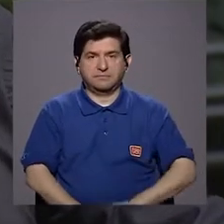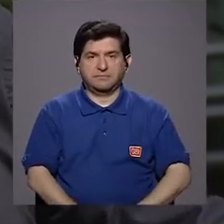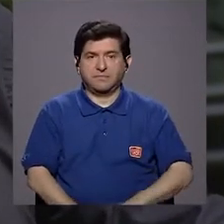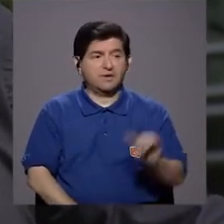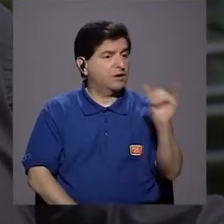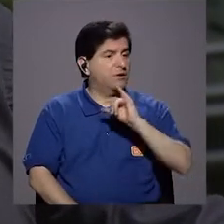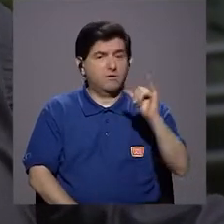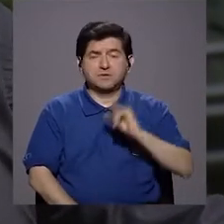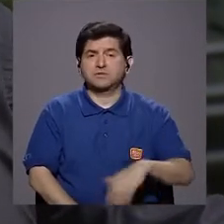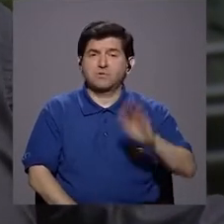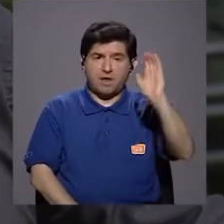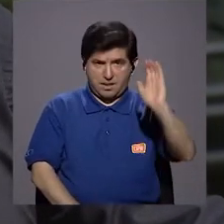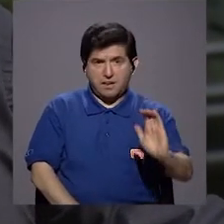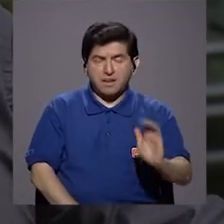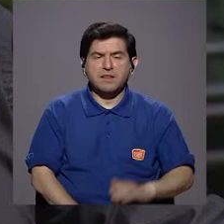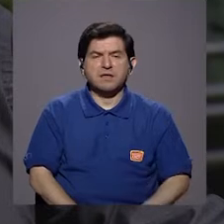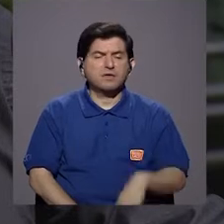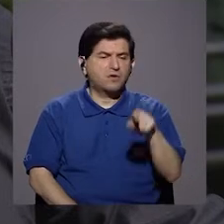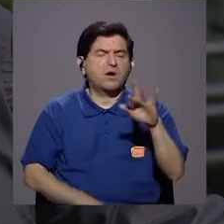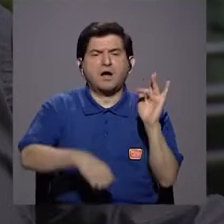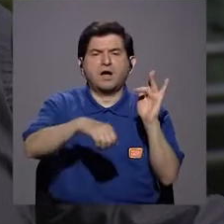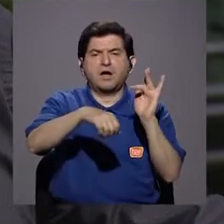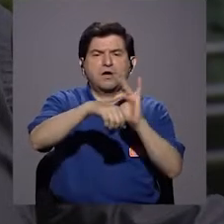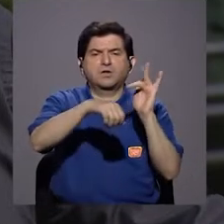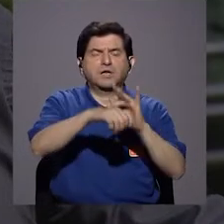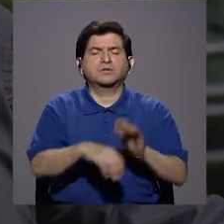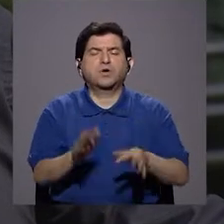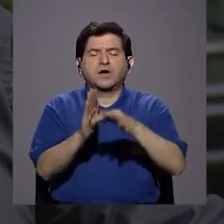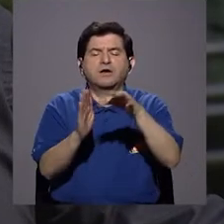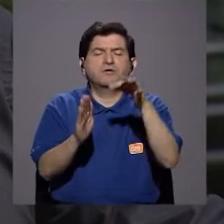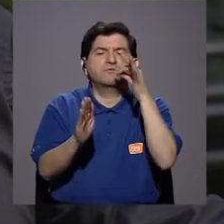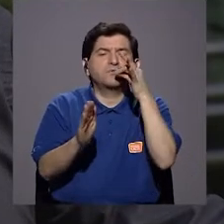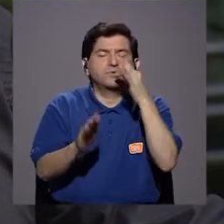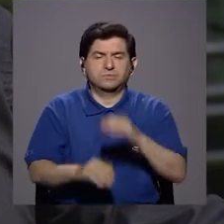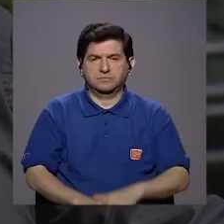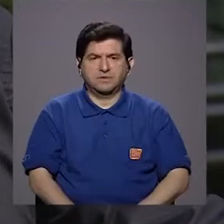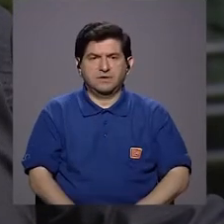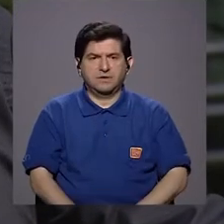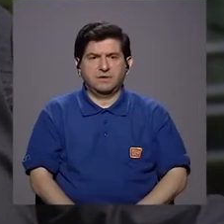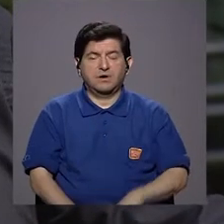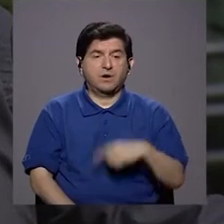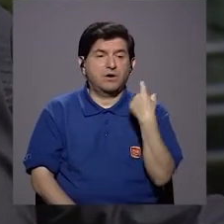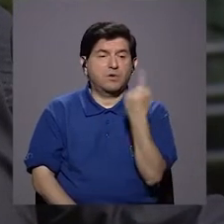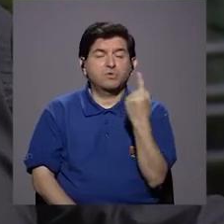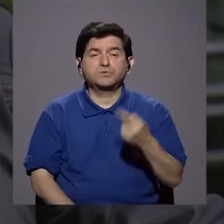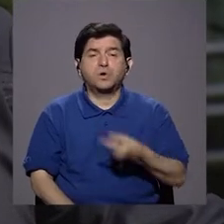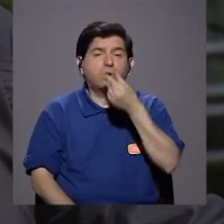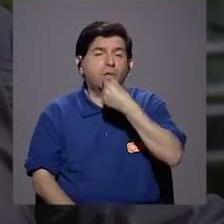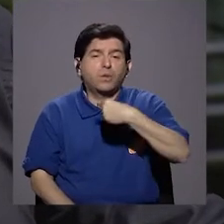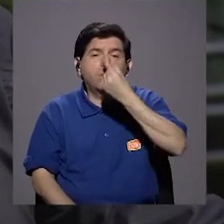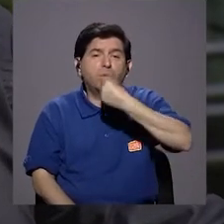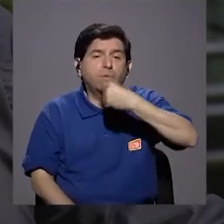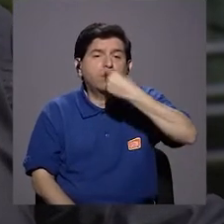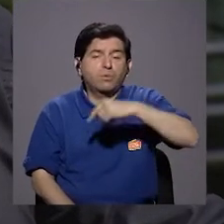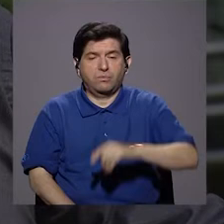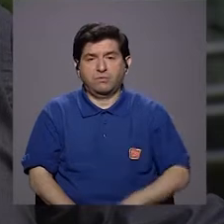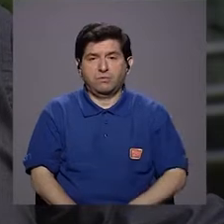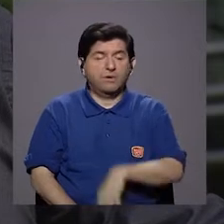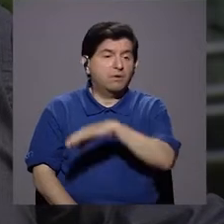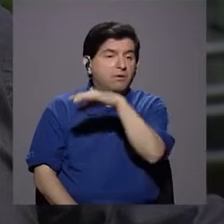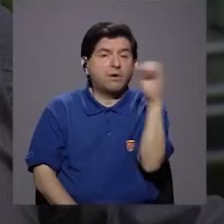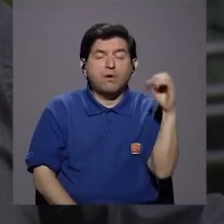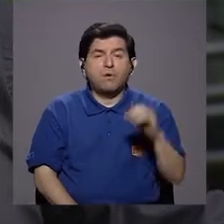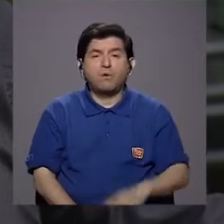No es lo mismo que un niño, por ejemplo, esté en contacto con frutas, que esté en contacto solamente con confites. No es lo mismo